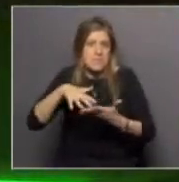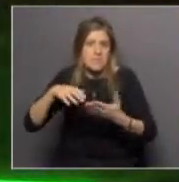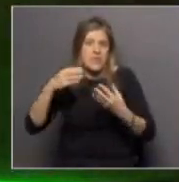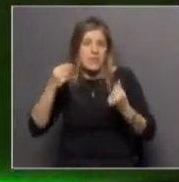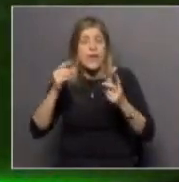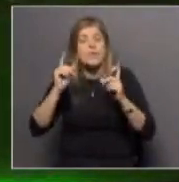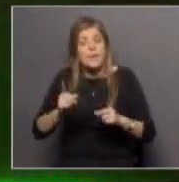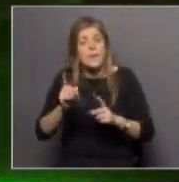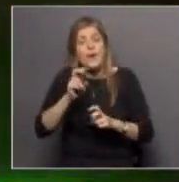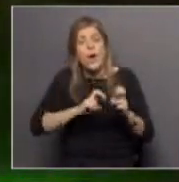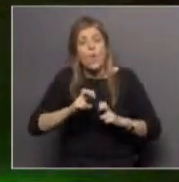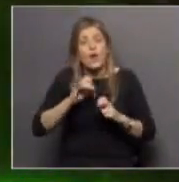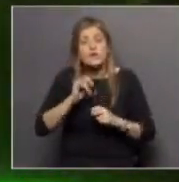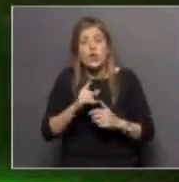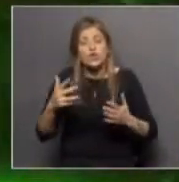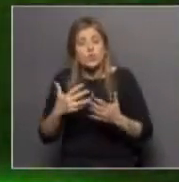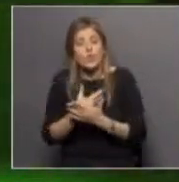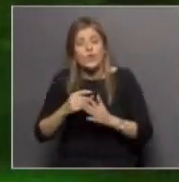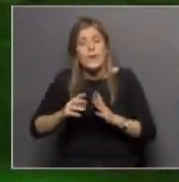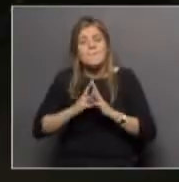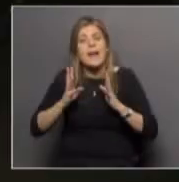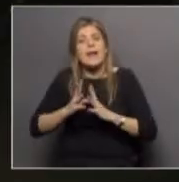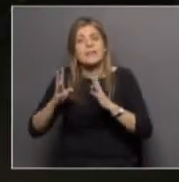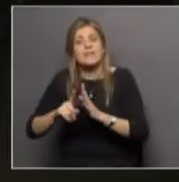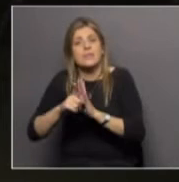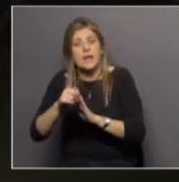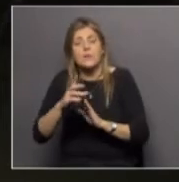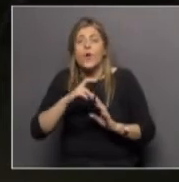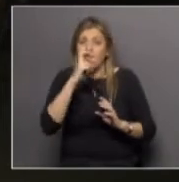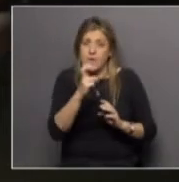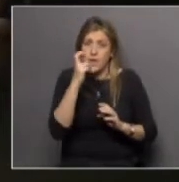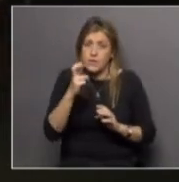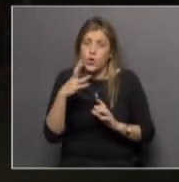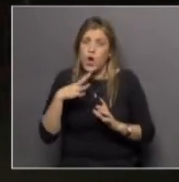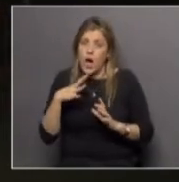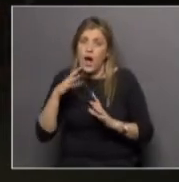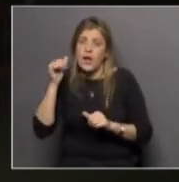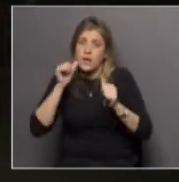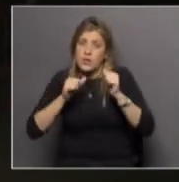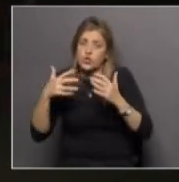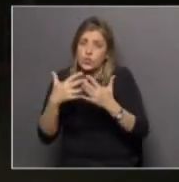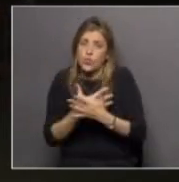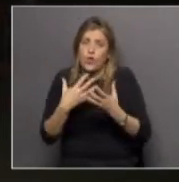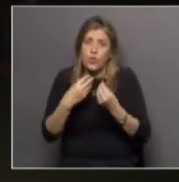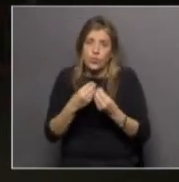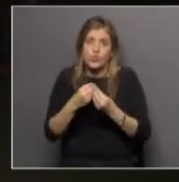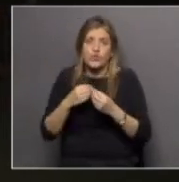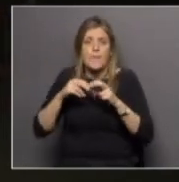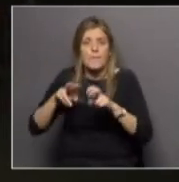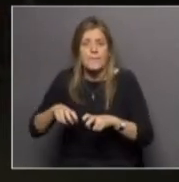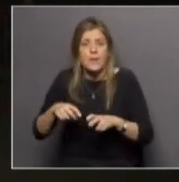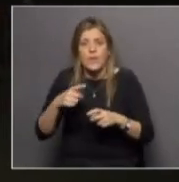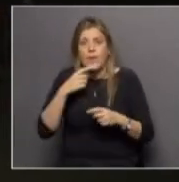plantas hay algunas plantaciones que son muy afectadas por la acción del viento por ejemplo los naranjos o algún otro cultivo de